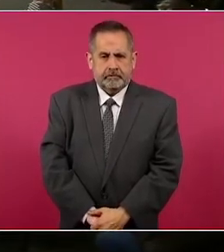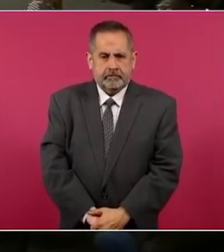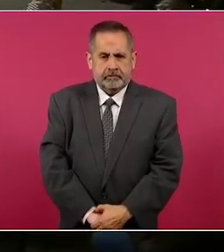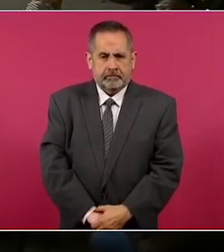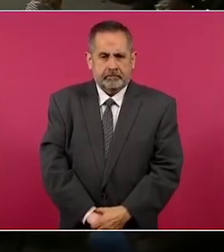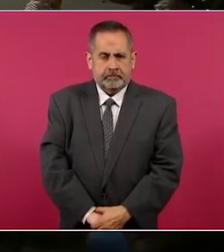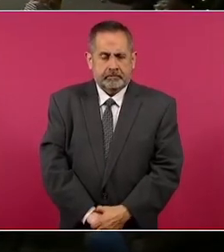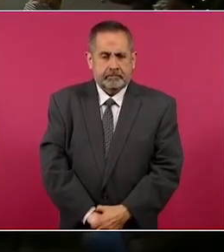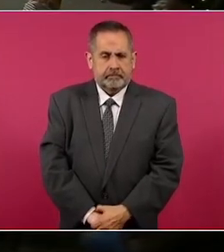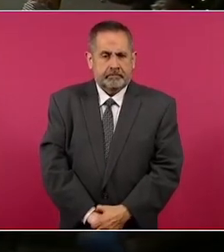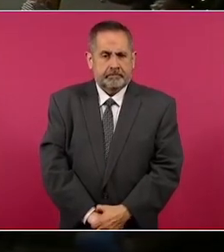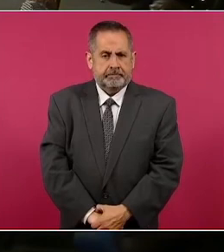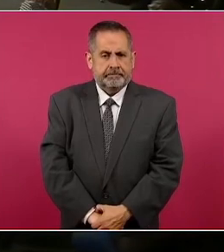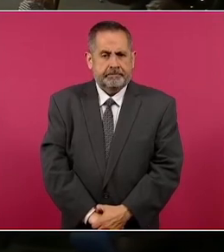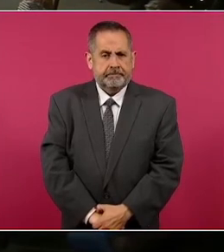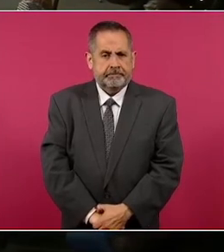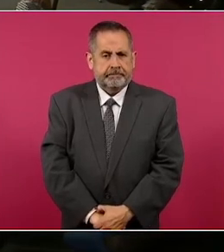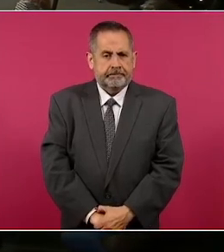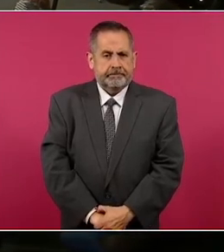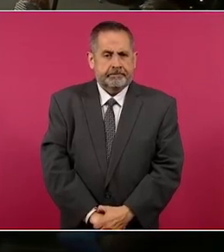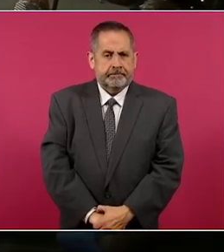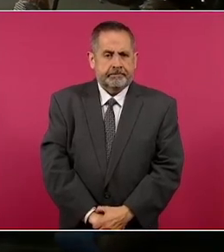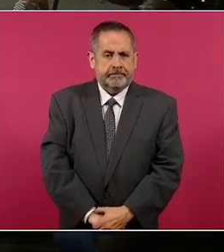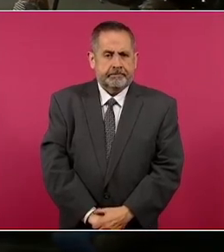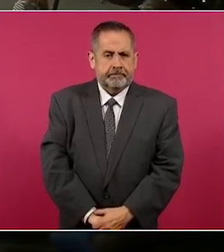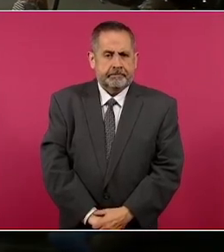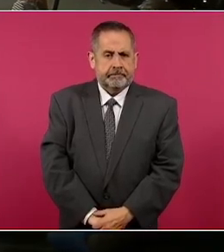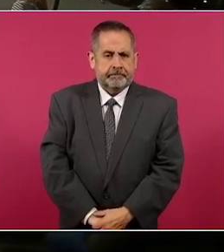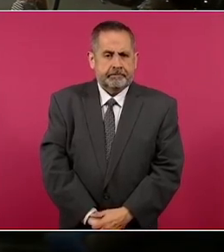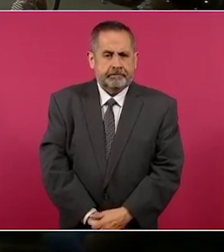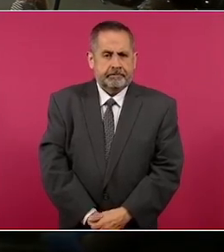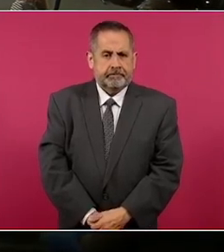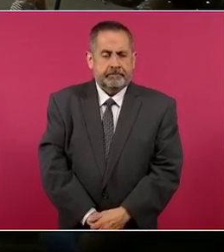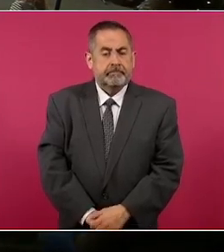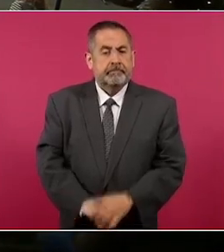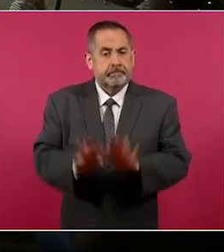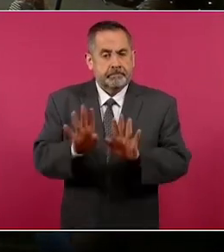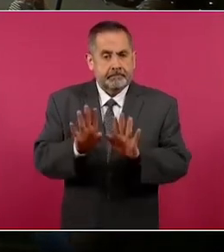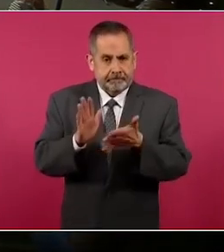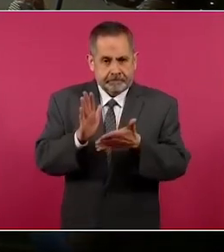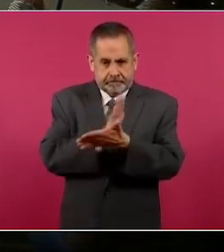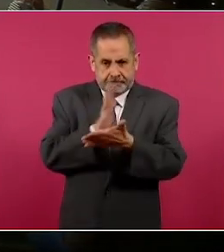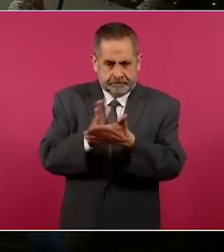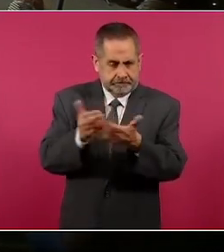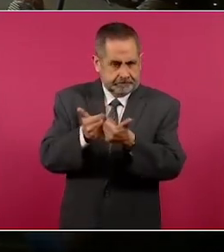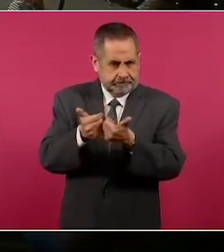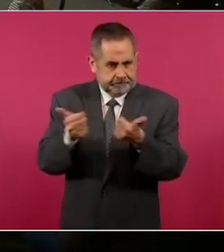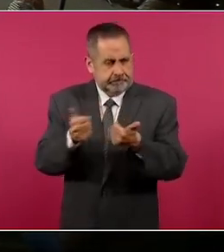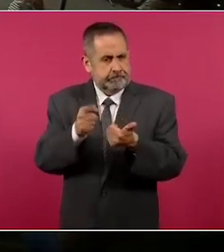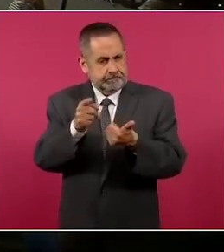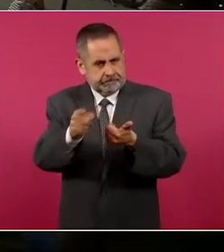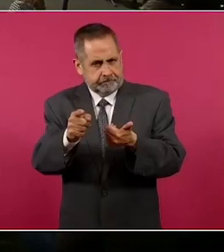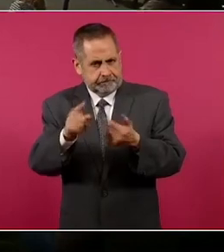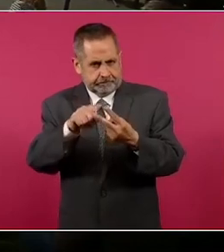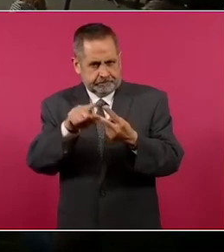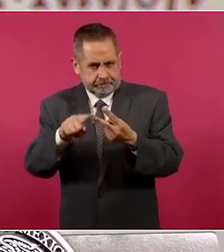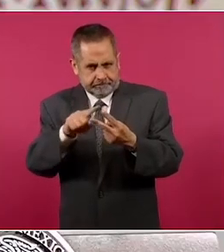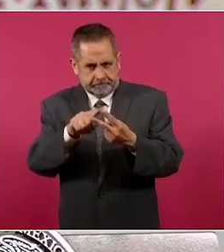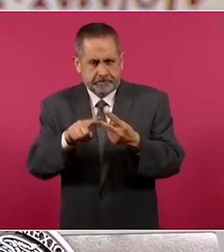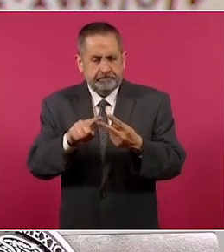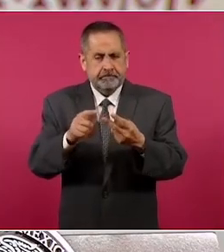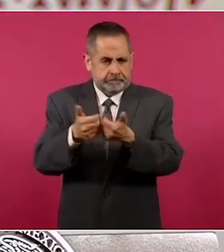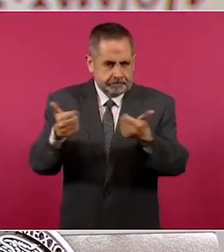de esa institución? Bueno, separando los dos casos,